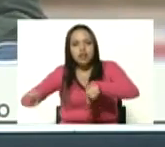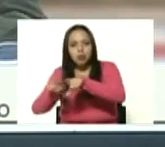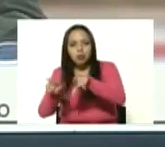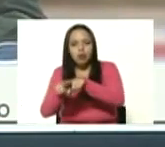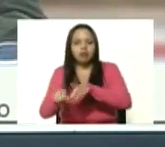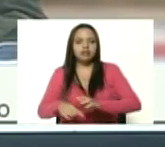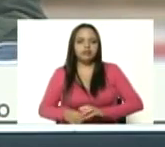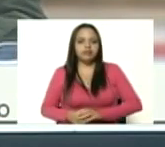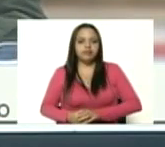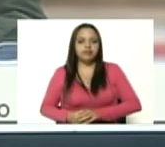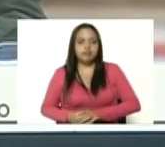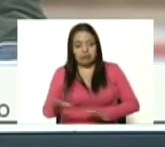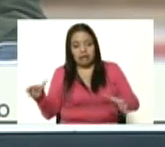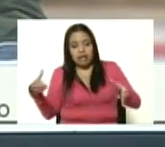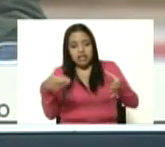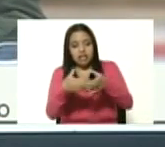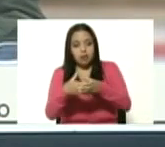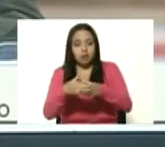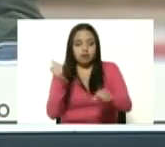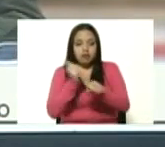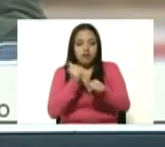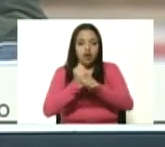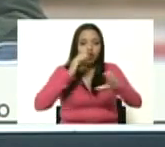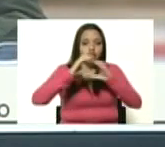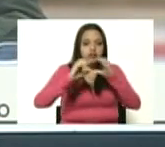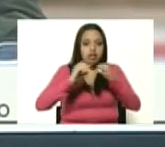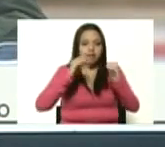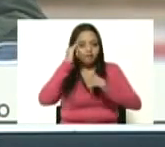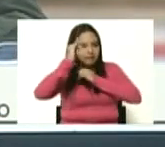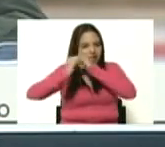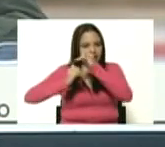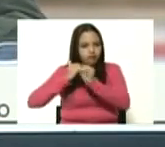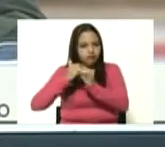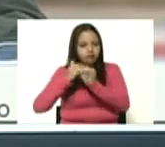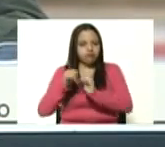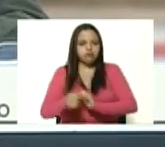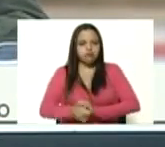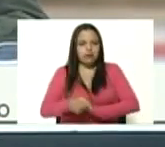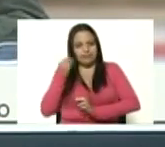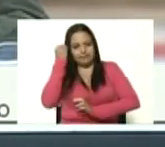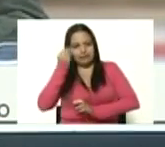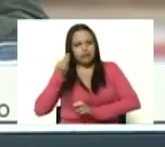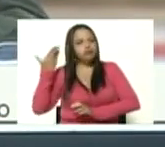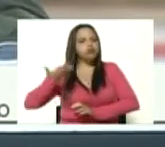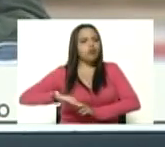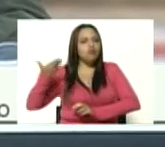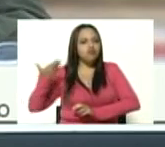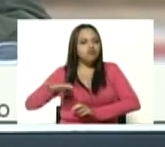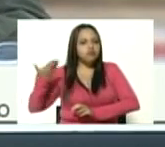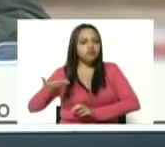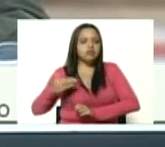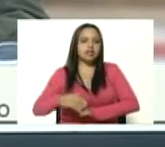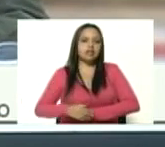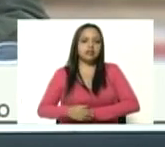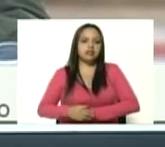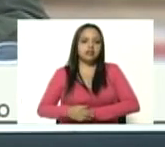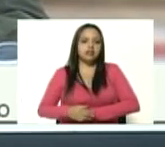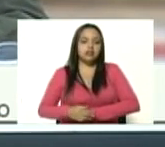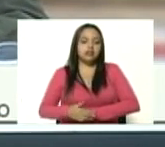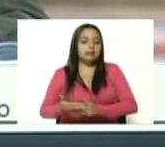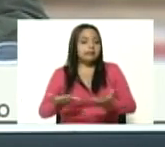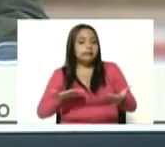de trabajo comunicacional ha hecho un video que me parece muy importante porque si de algo